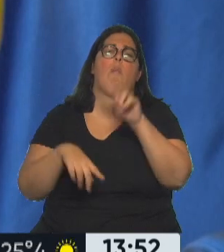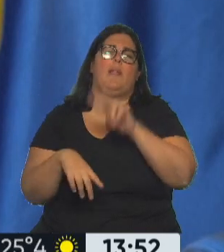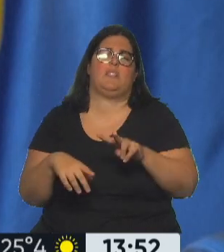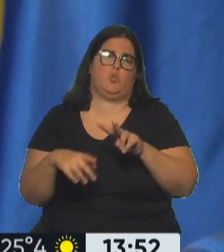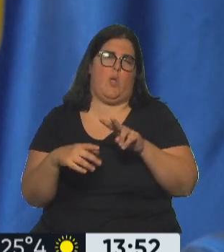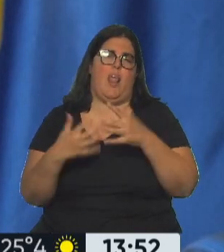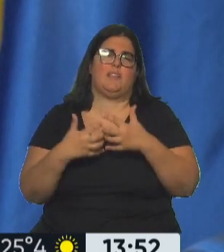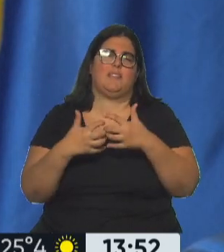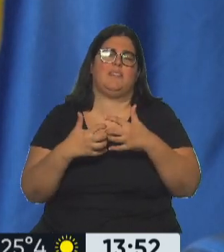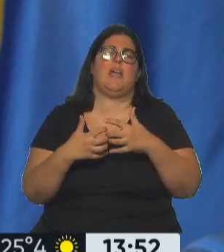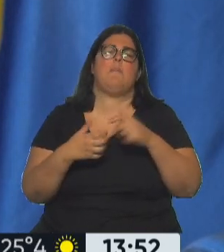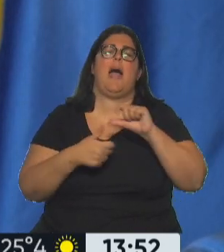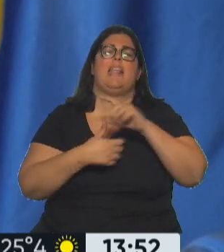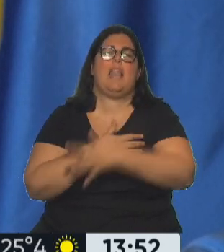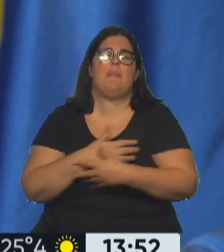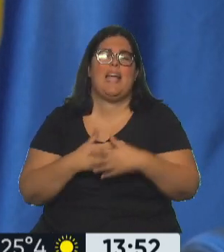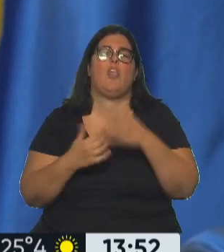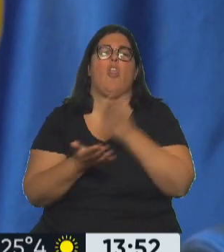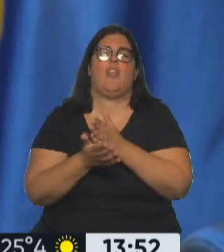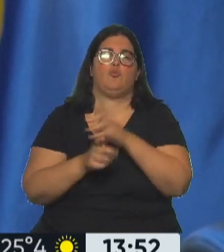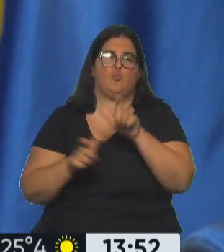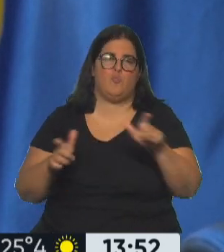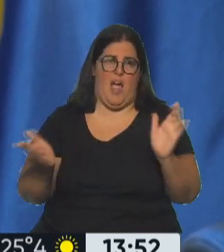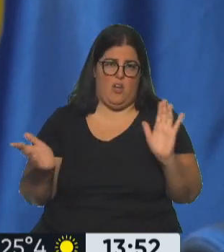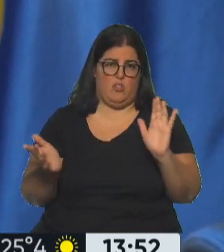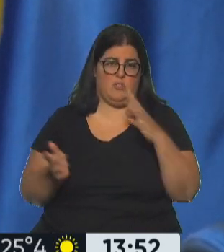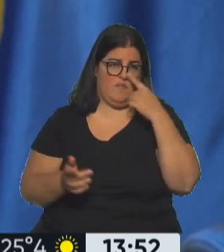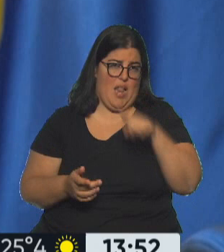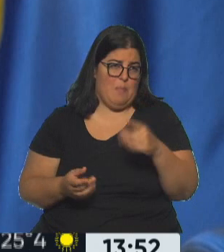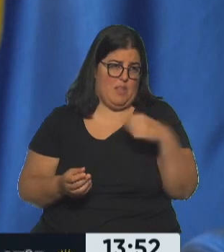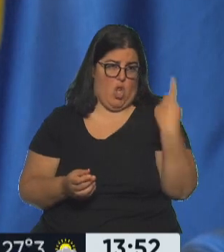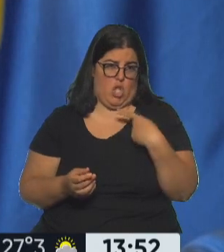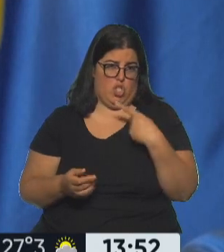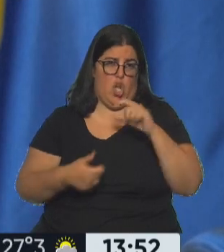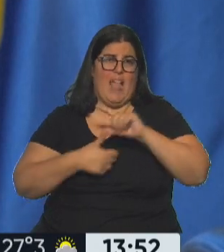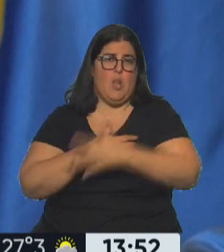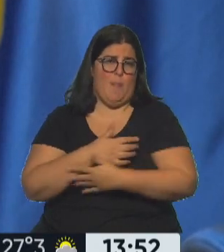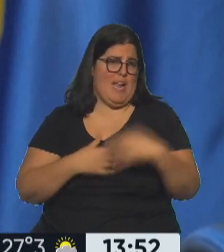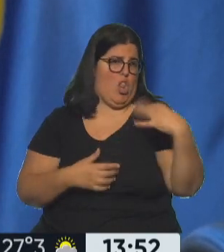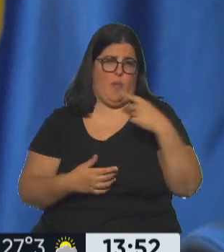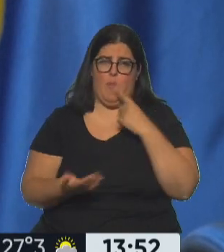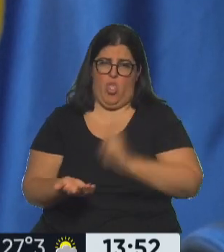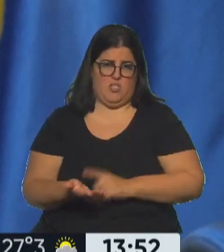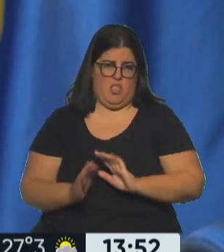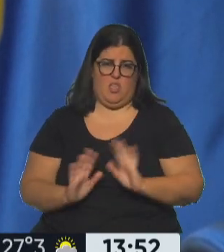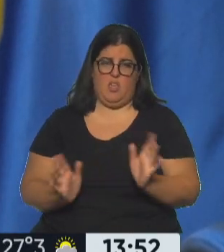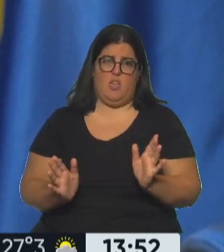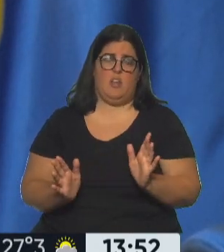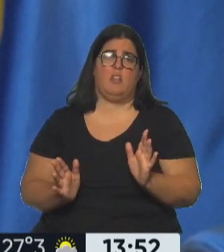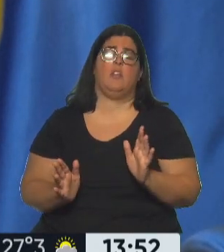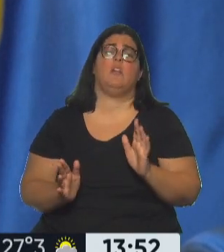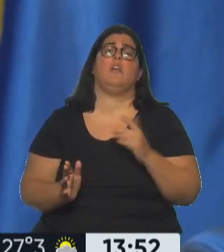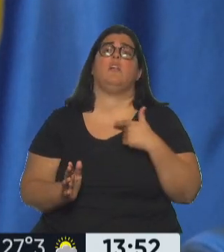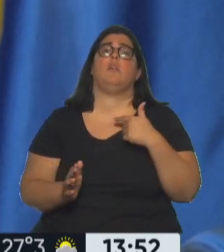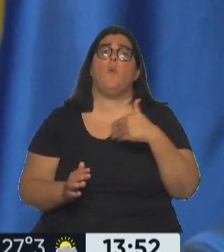interamericano de derechos humanos, porque al final somos los latinoamericanos los que tenemos que decidir si vamos hacia